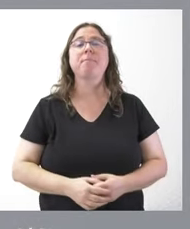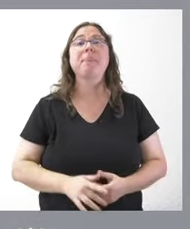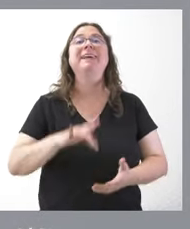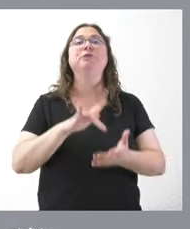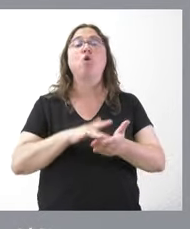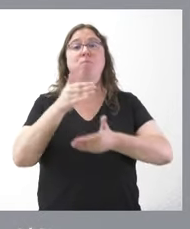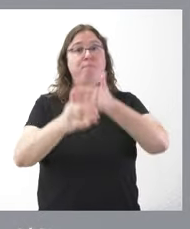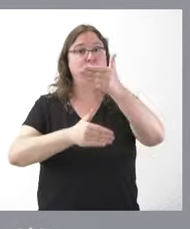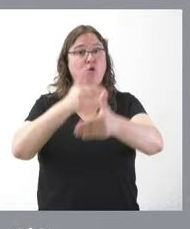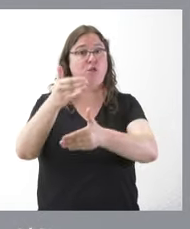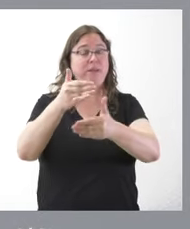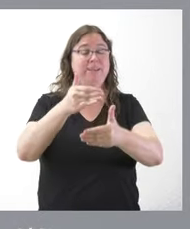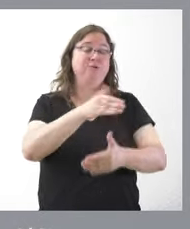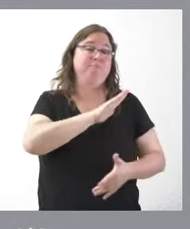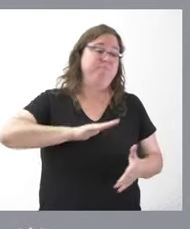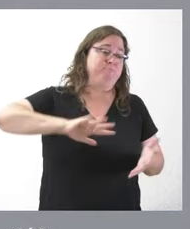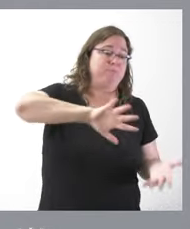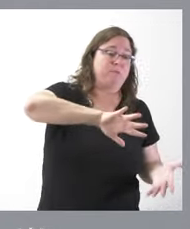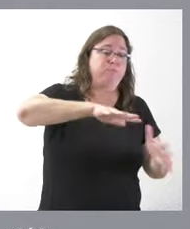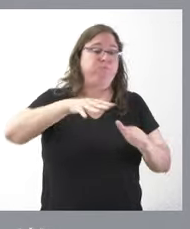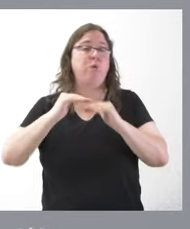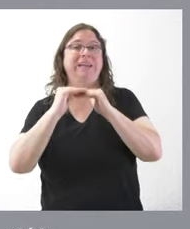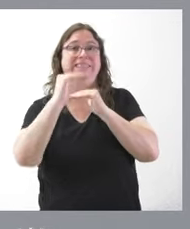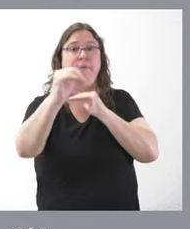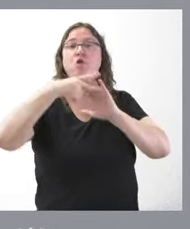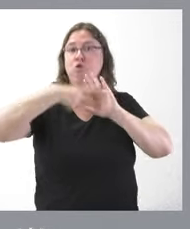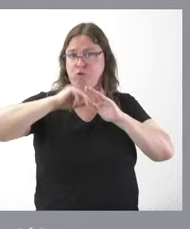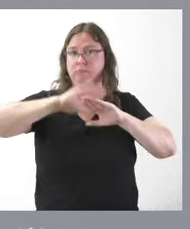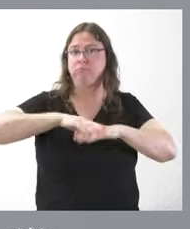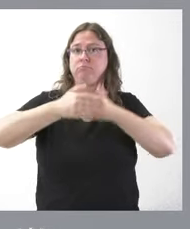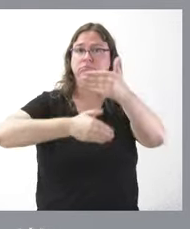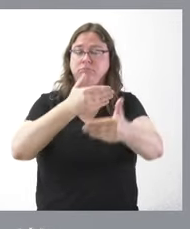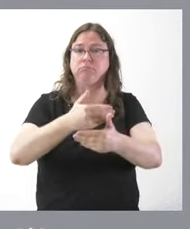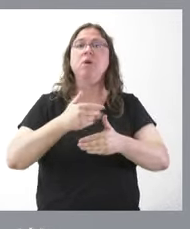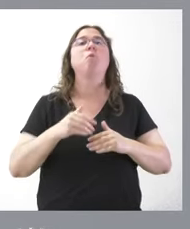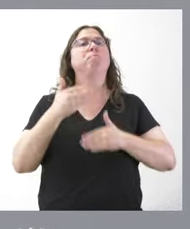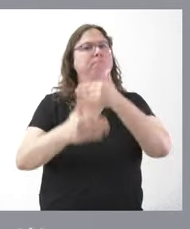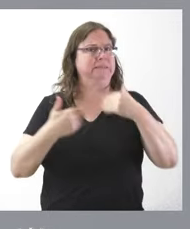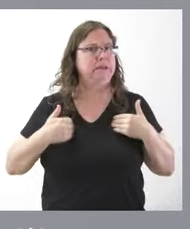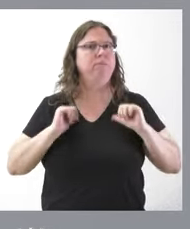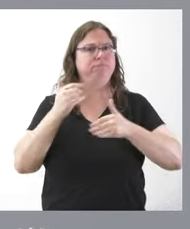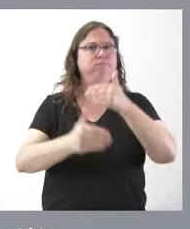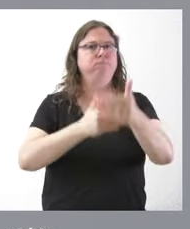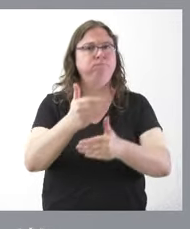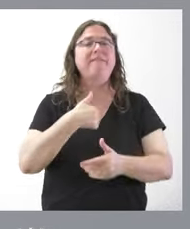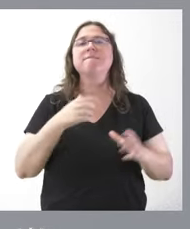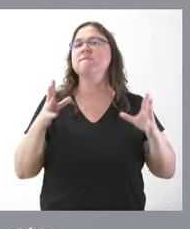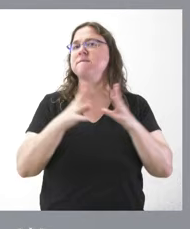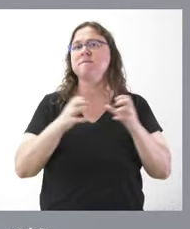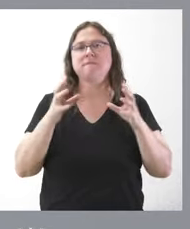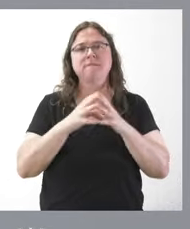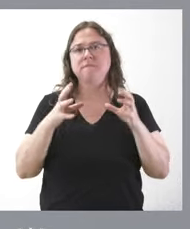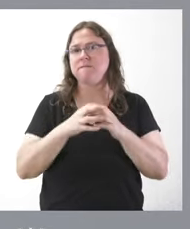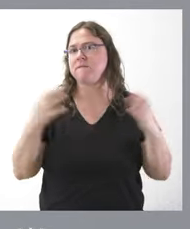proceso de estabilización en el empleo público de acuerdo con la normativa vigente. Este proceso está ya iniciado. Nuestro deseo es que las